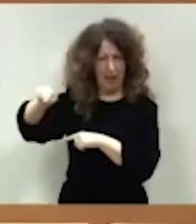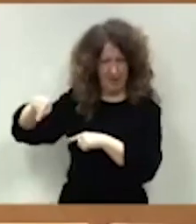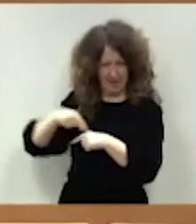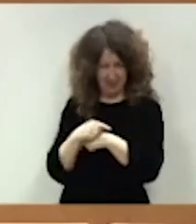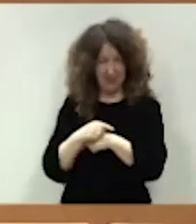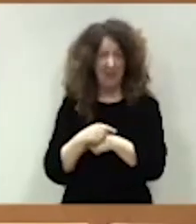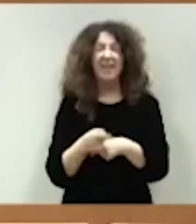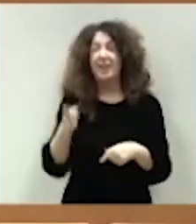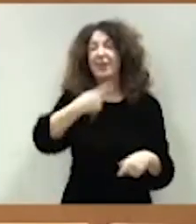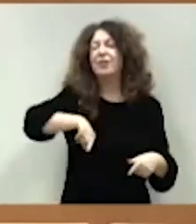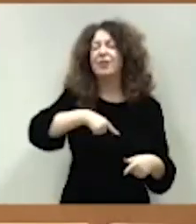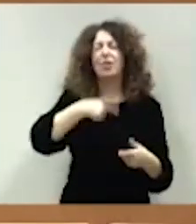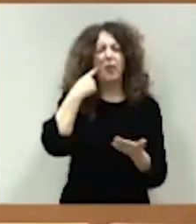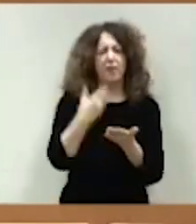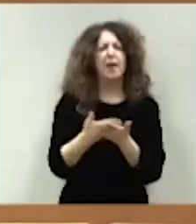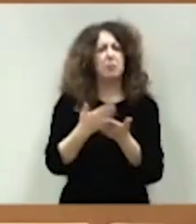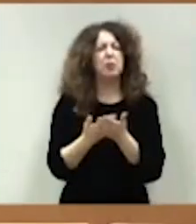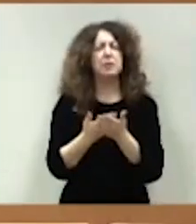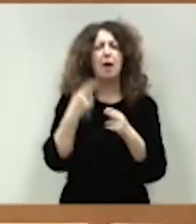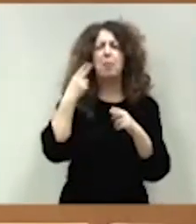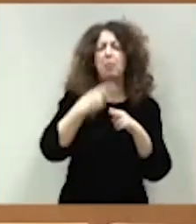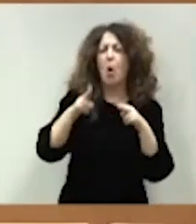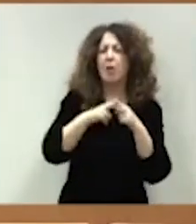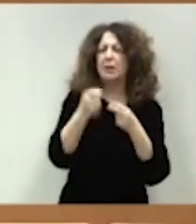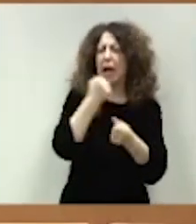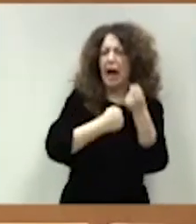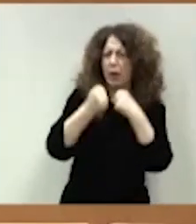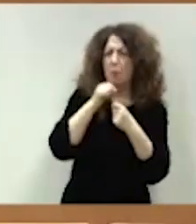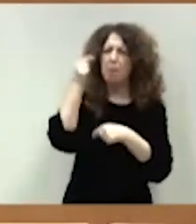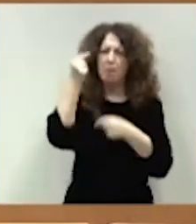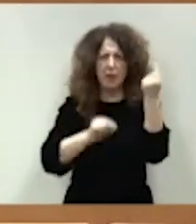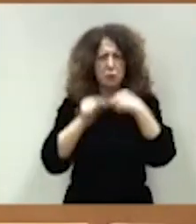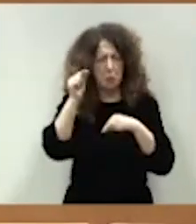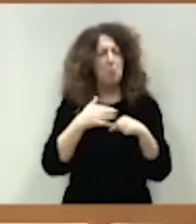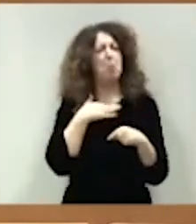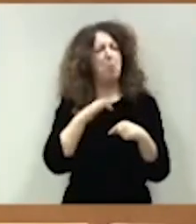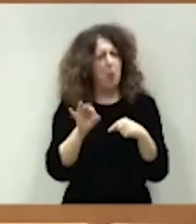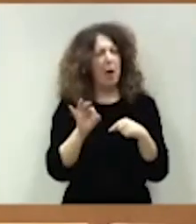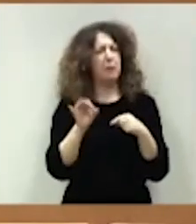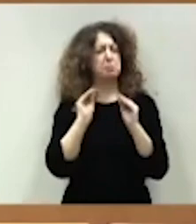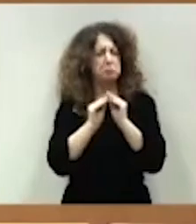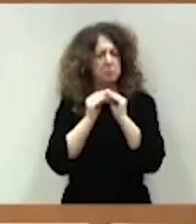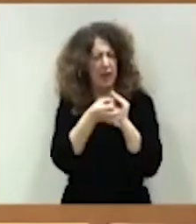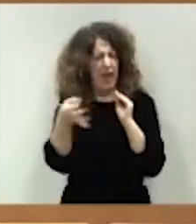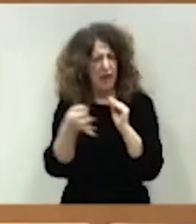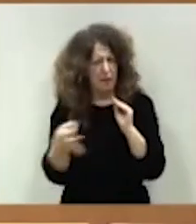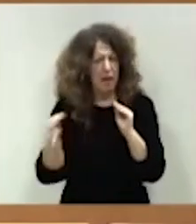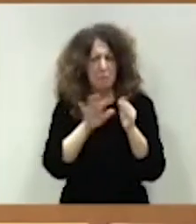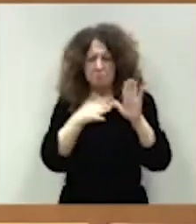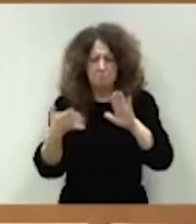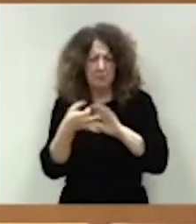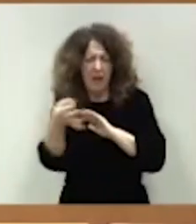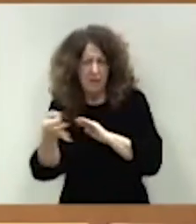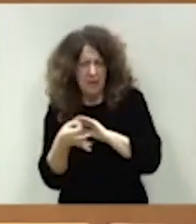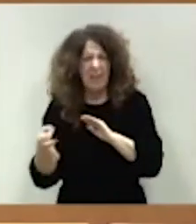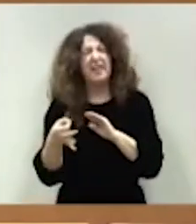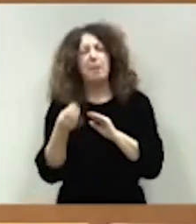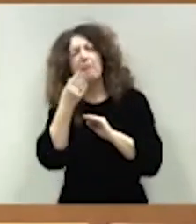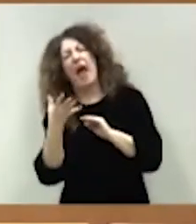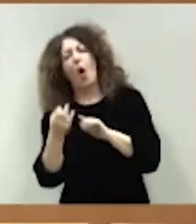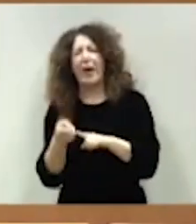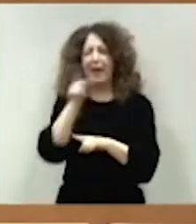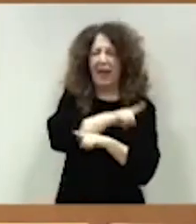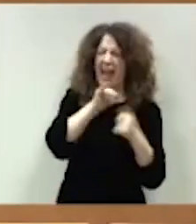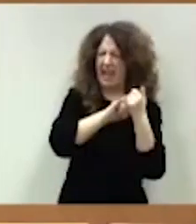posible una política económica y presupuestaria más eficaz, eficiente, que la que se practicó en la anterior crisis,